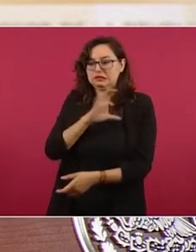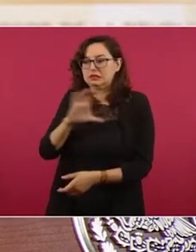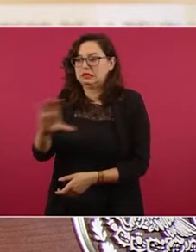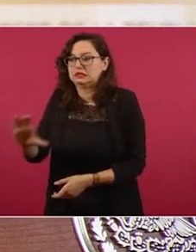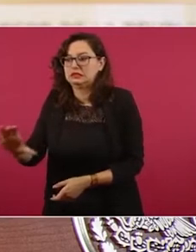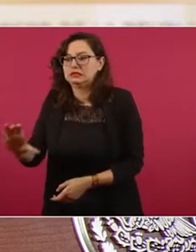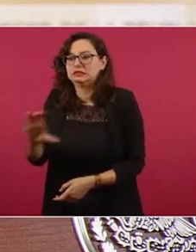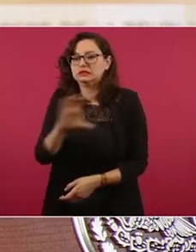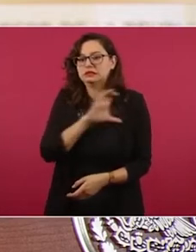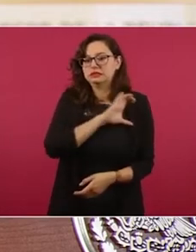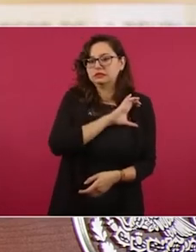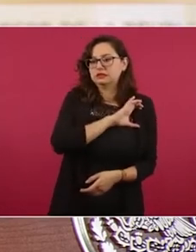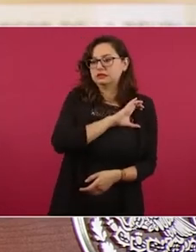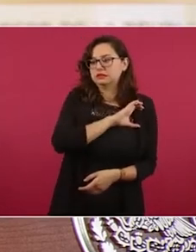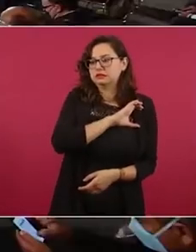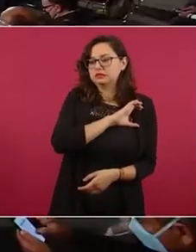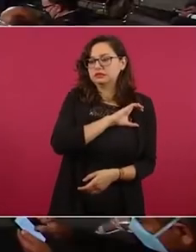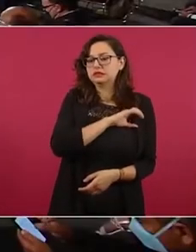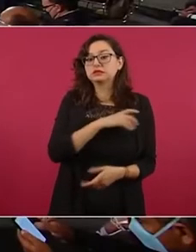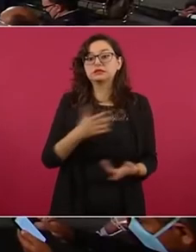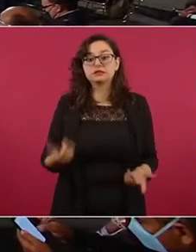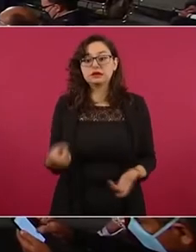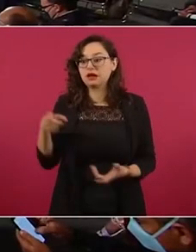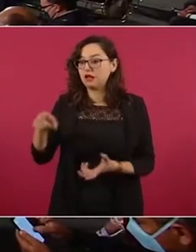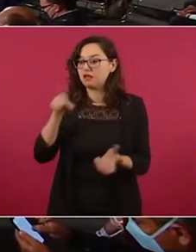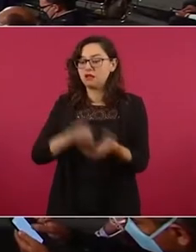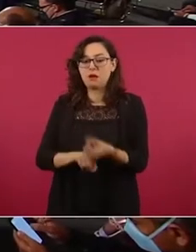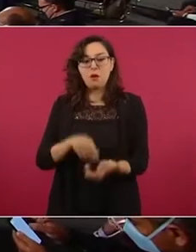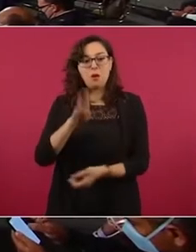le llaman a eso bots